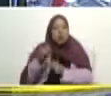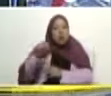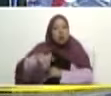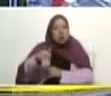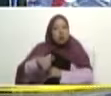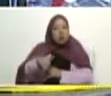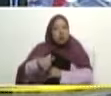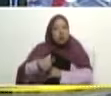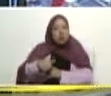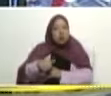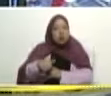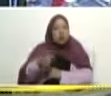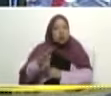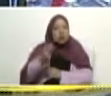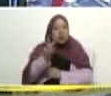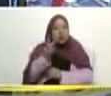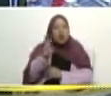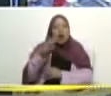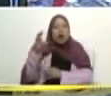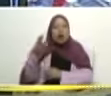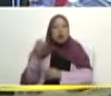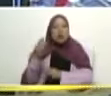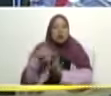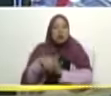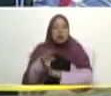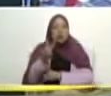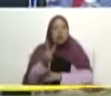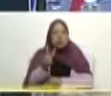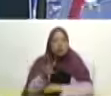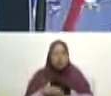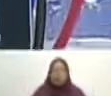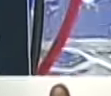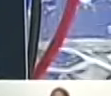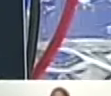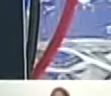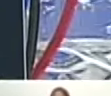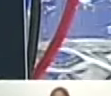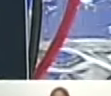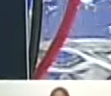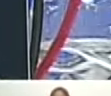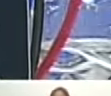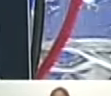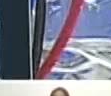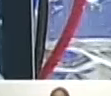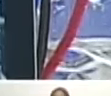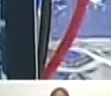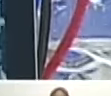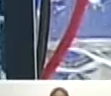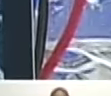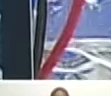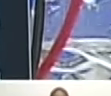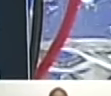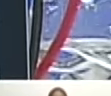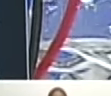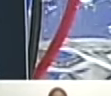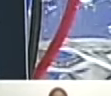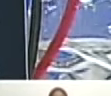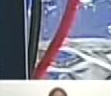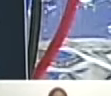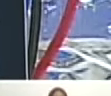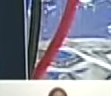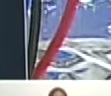Nazareno o eres de Casalta 2 pues sí Casalta 2 y fíjate que en Casalta 1 2 y 3 hace frío